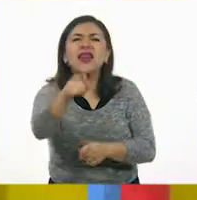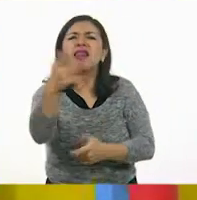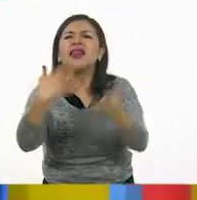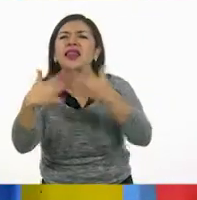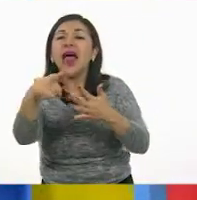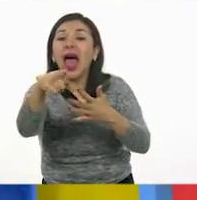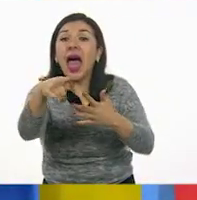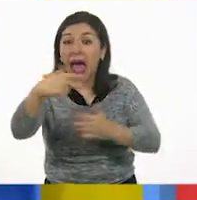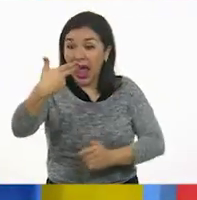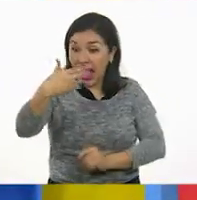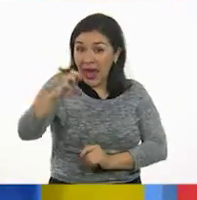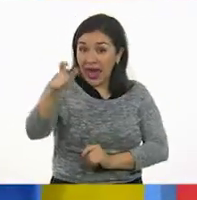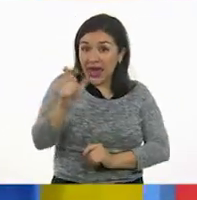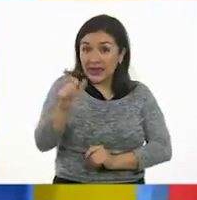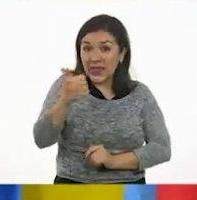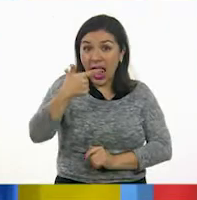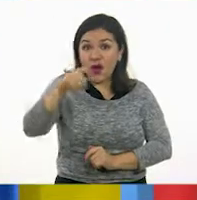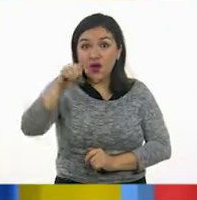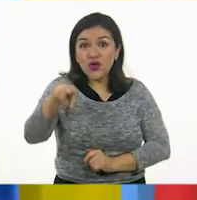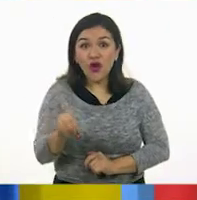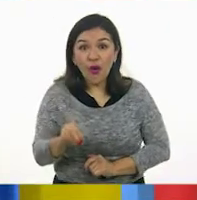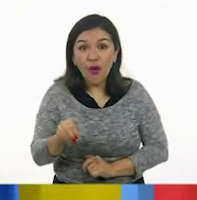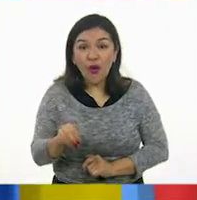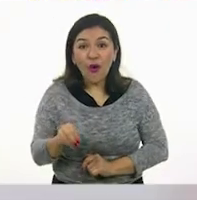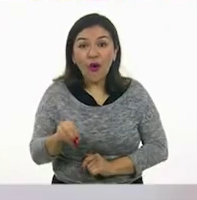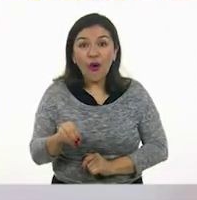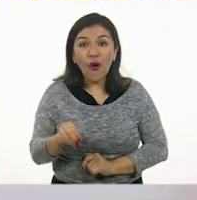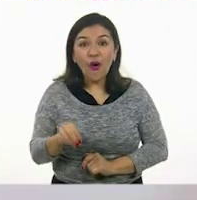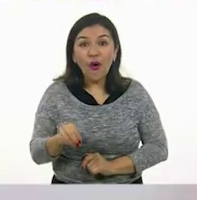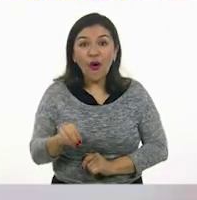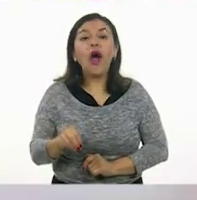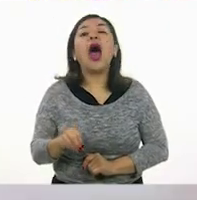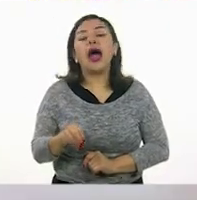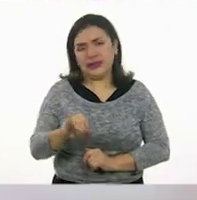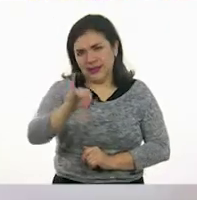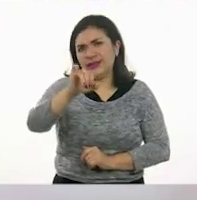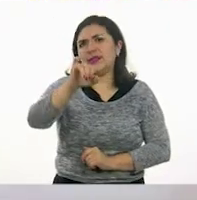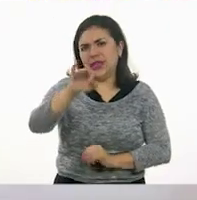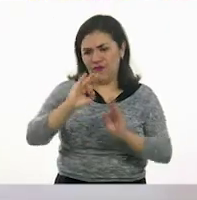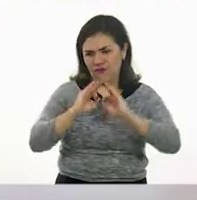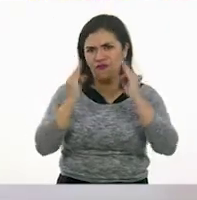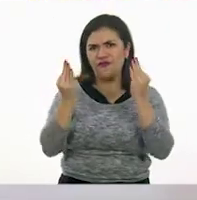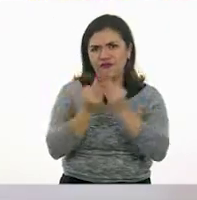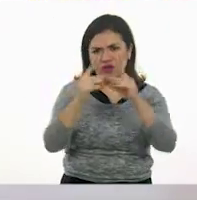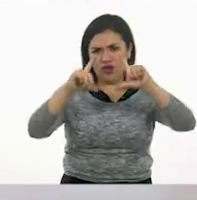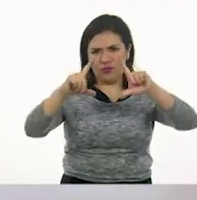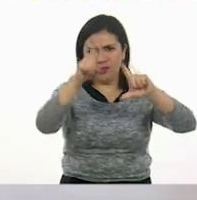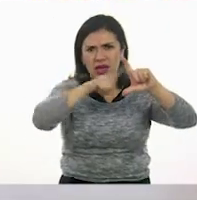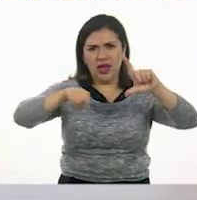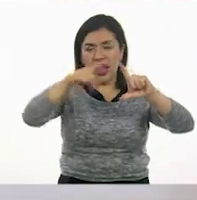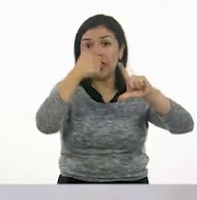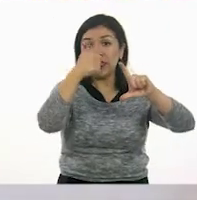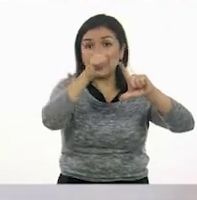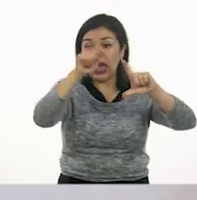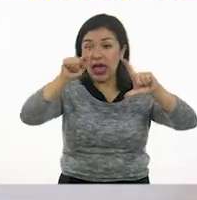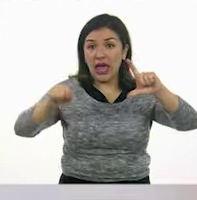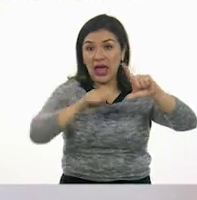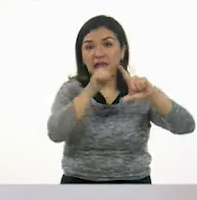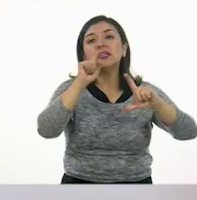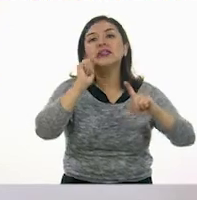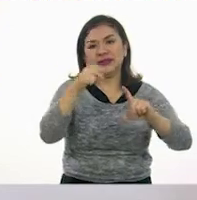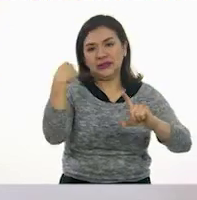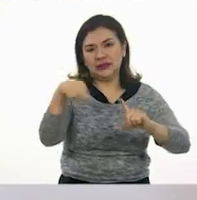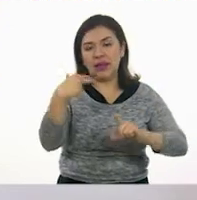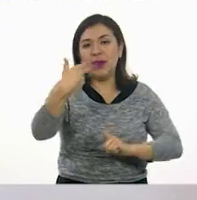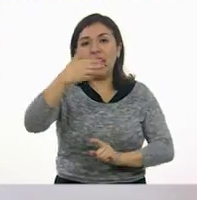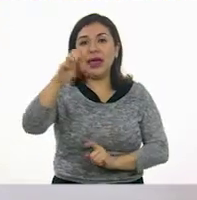¿Cómo? ¿Hexágono? No es un hexágono. Bueno, la figura sí es un hexágono. Ajá. ¿Sí? Muy bien. Ok, entonces la base